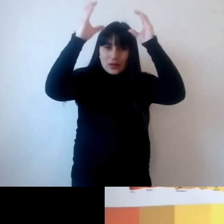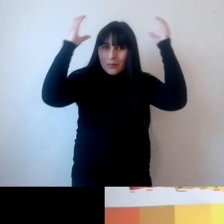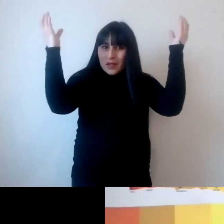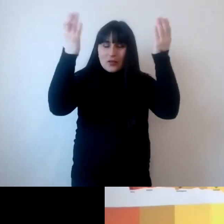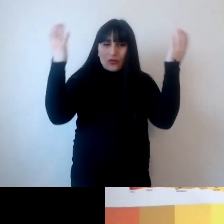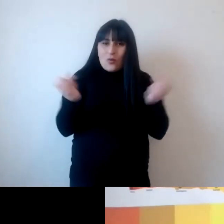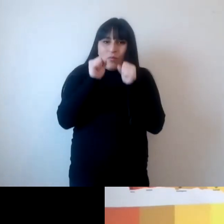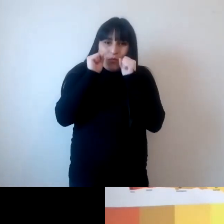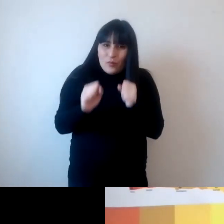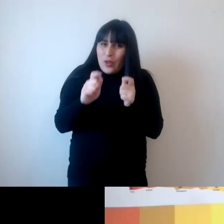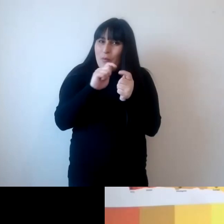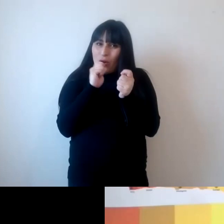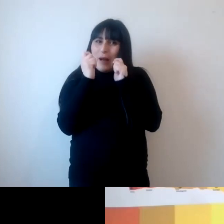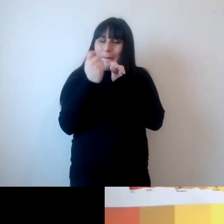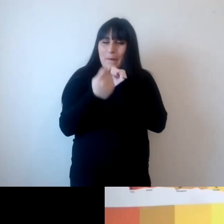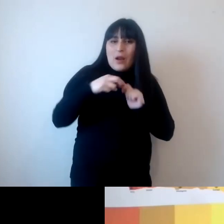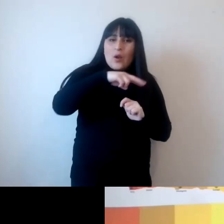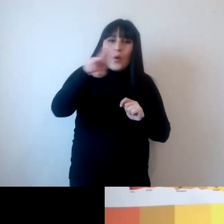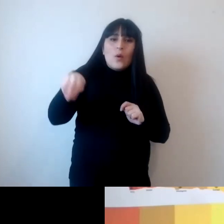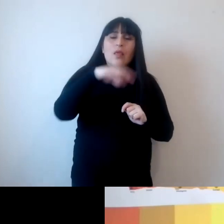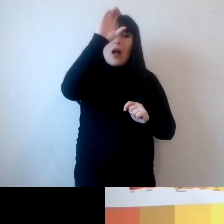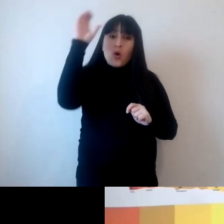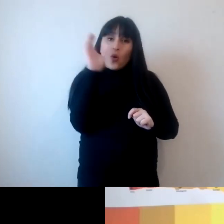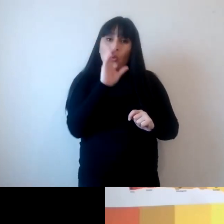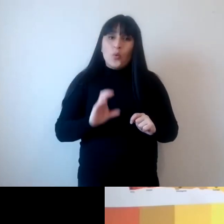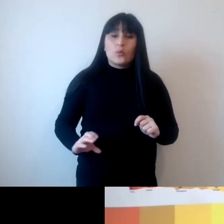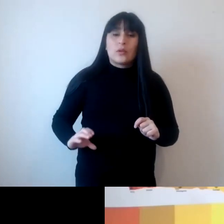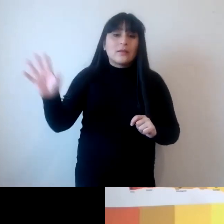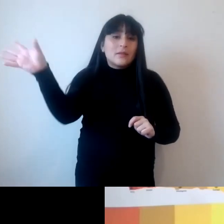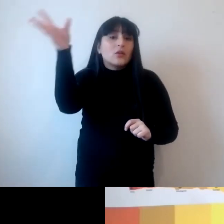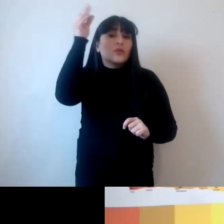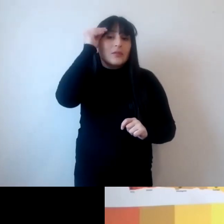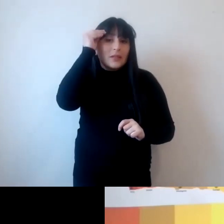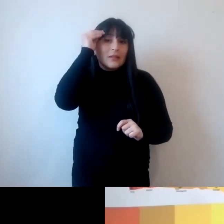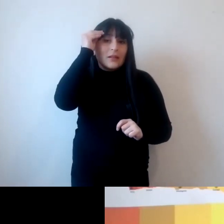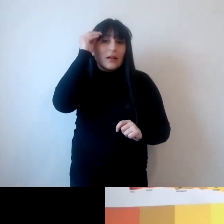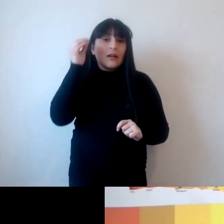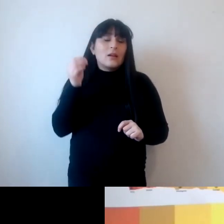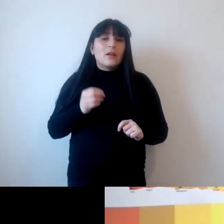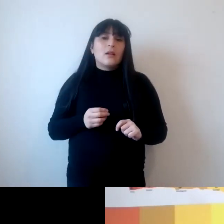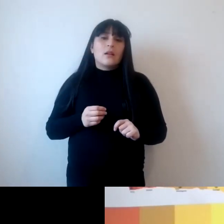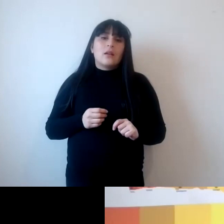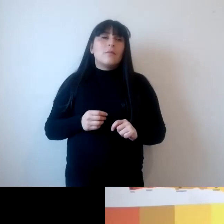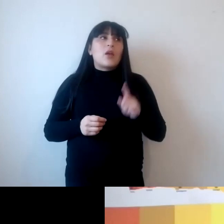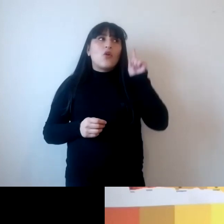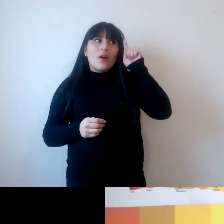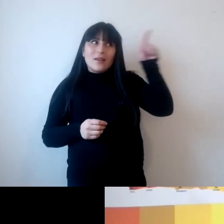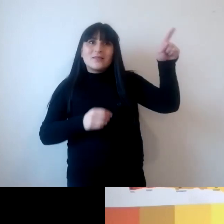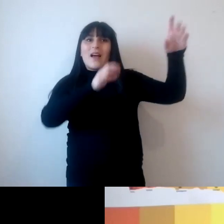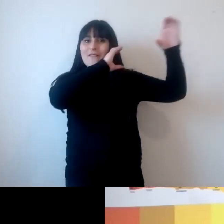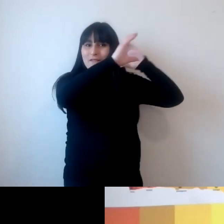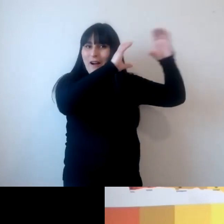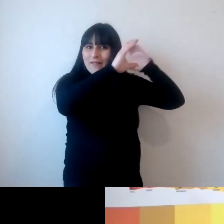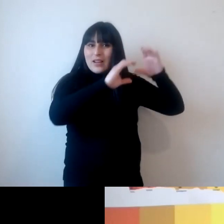cambiar nuestras conductas y ser conscientes son ellos los que dañan a mayor